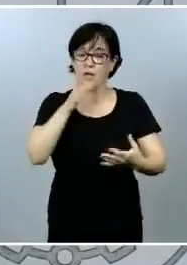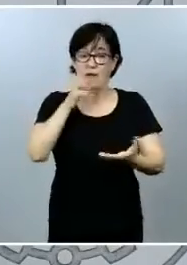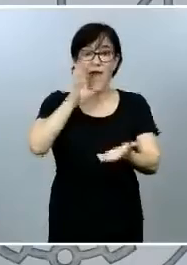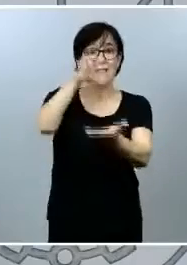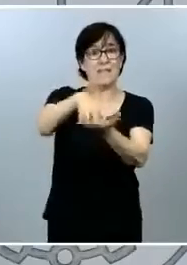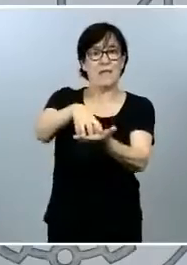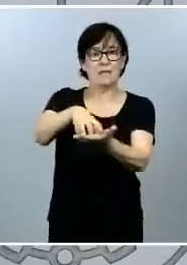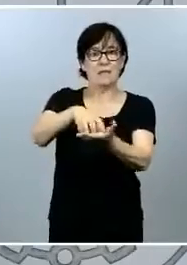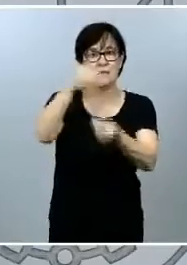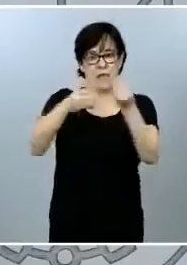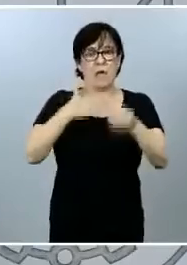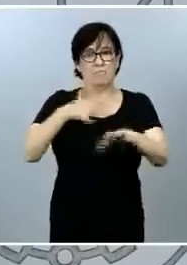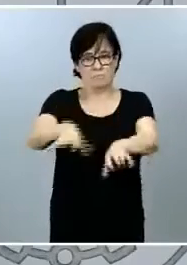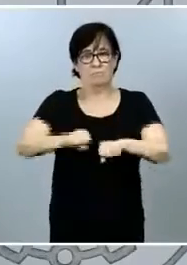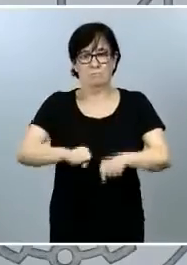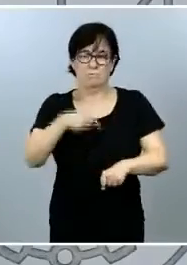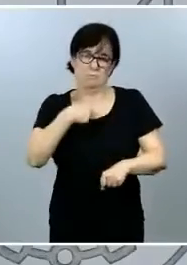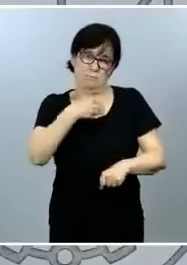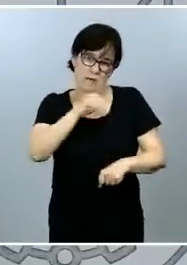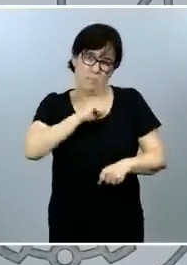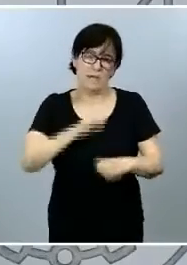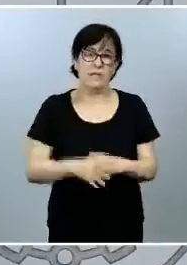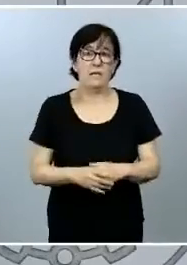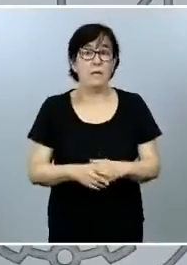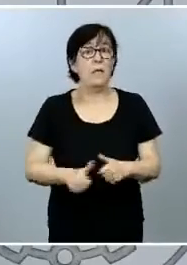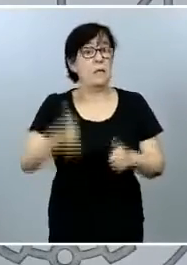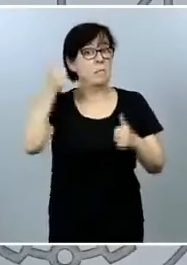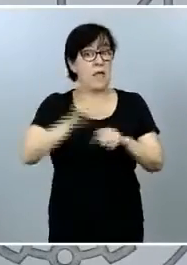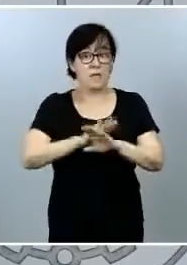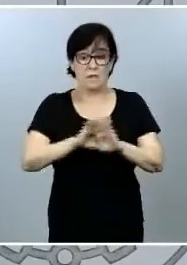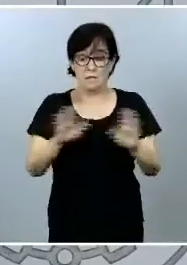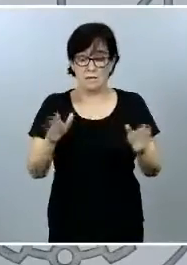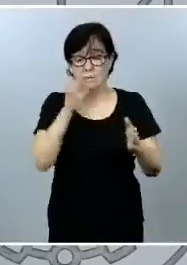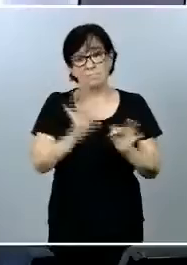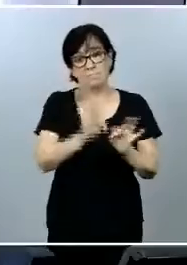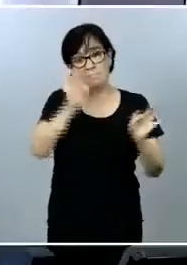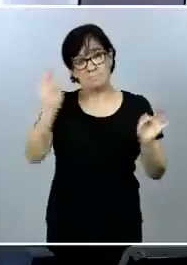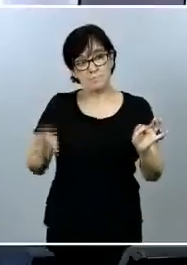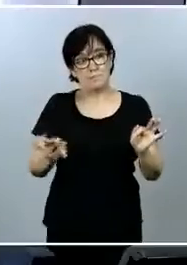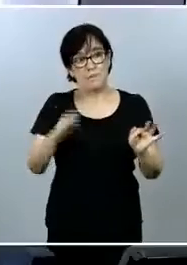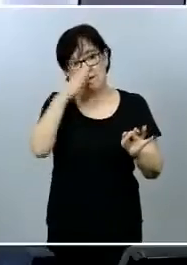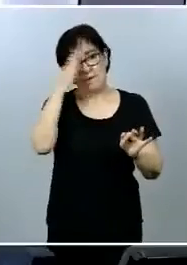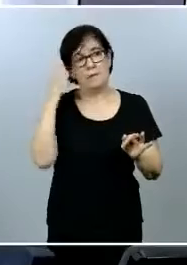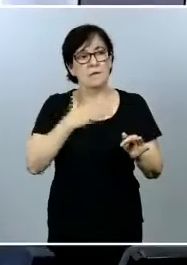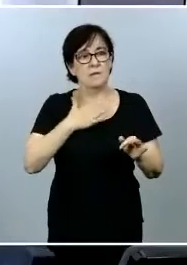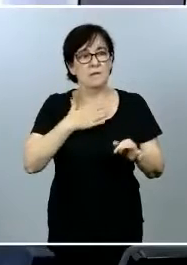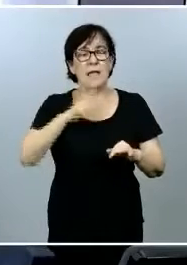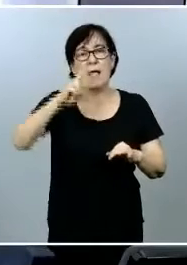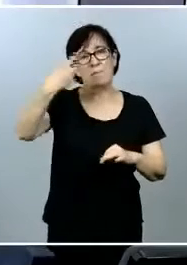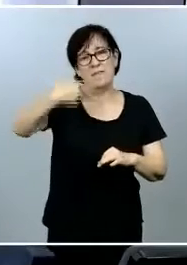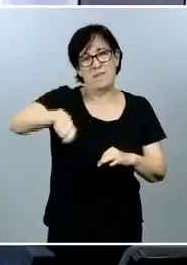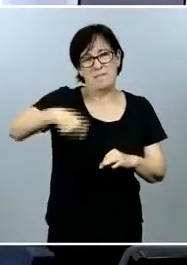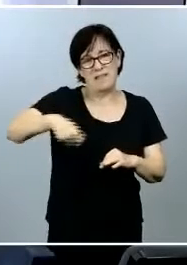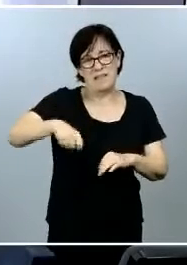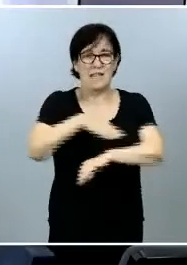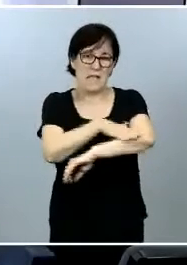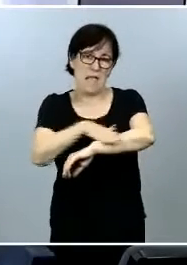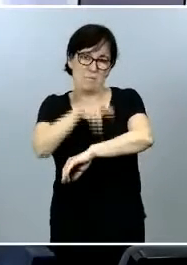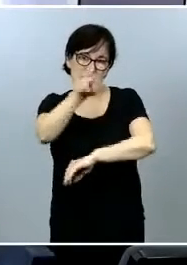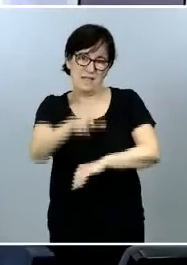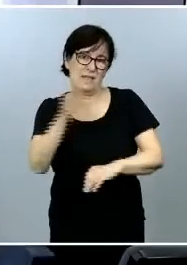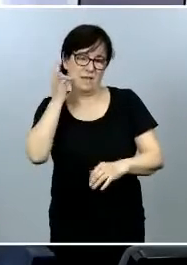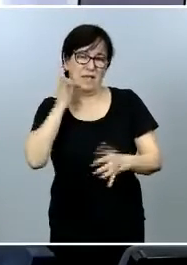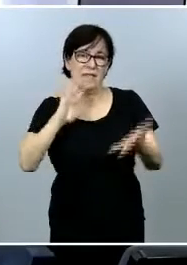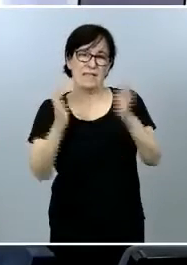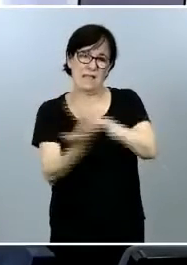establezca en nuestro país. Y sin más, a continuación, paso en primer lugar la palabra a la vicepresidenta y ministra de Transición